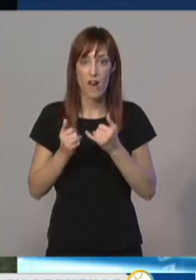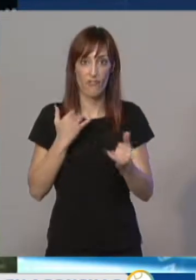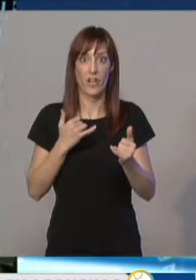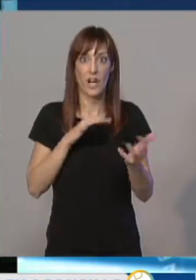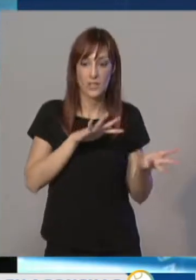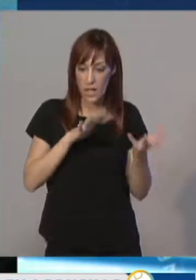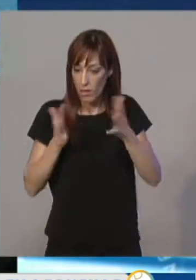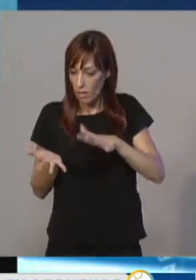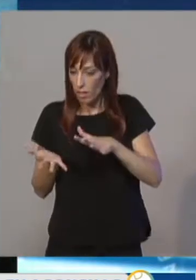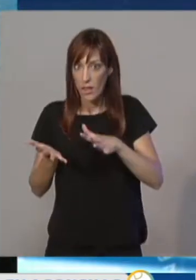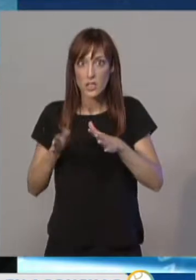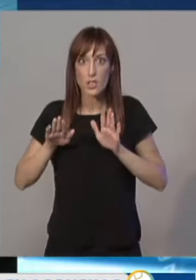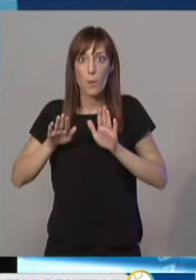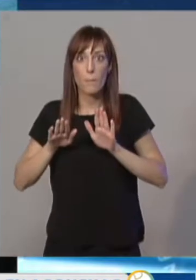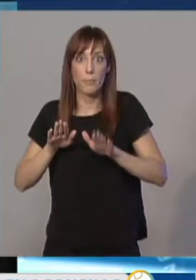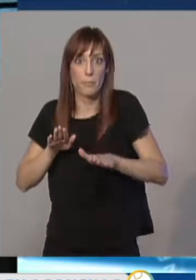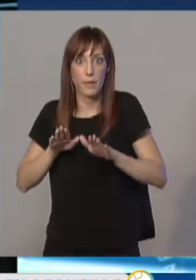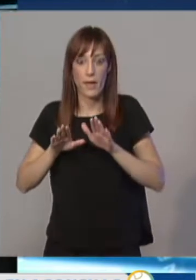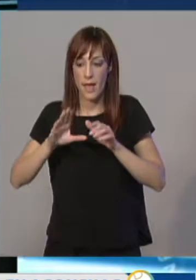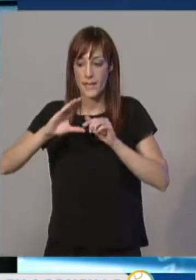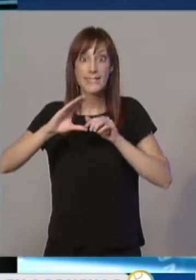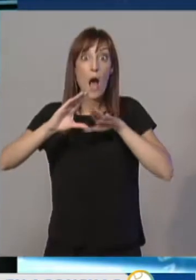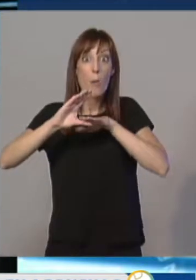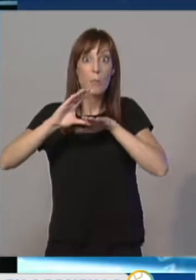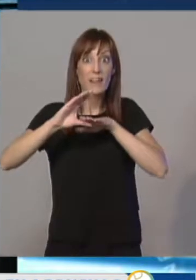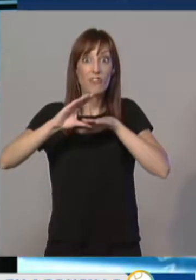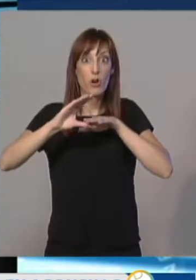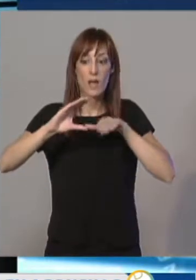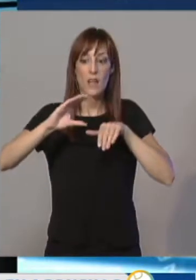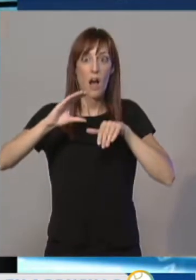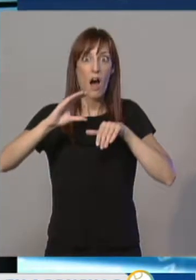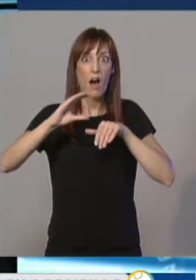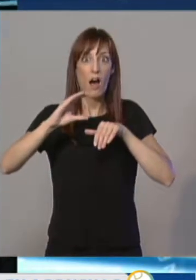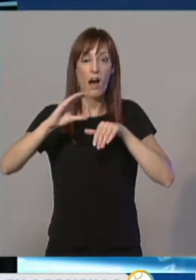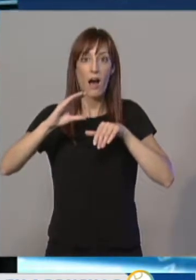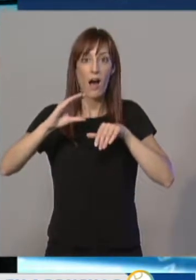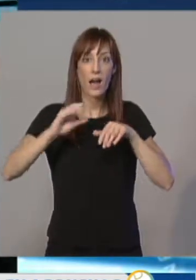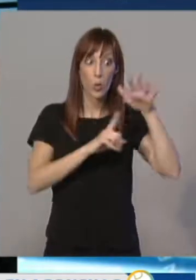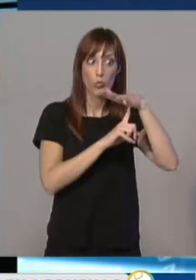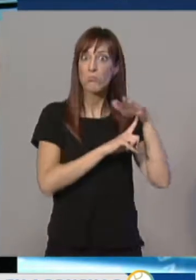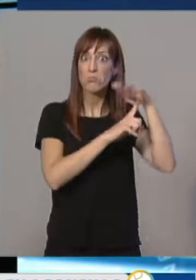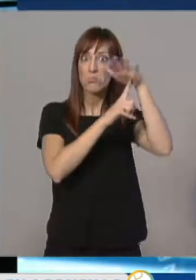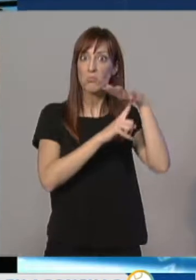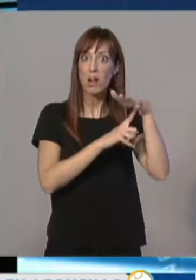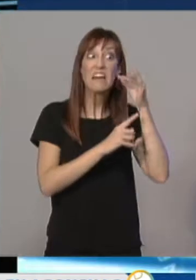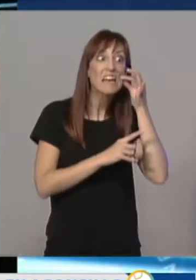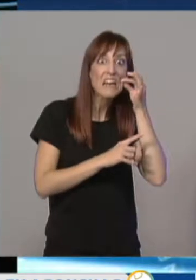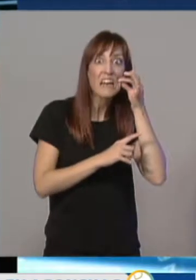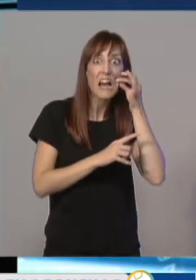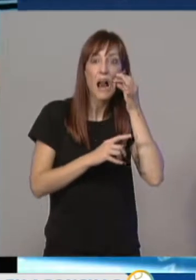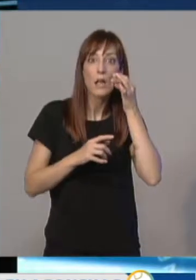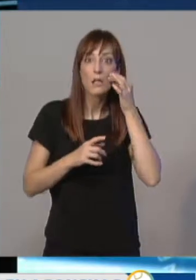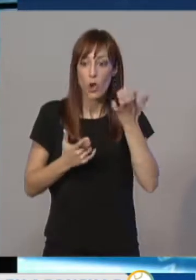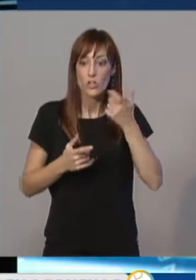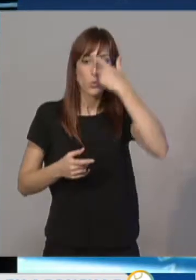si pisan ahí, en esta plataforma, se simula hasta la vibración que notaría un helicóptero en un vuelo real, un piloto en un vuelo